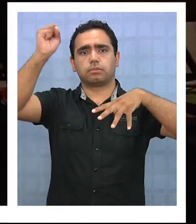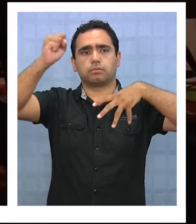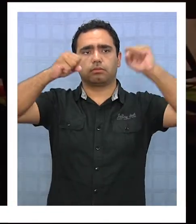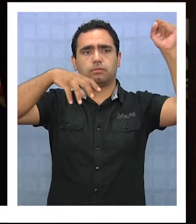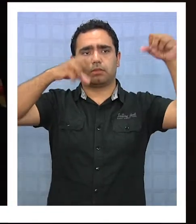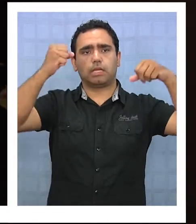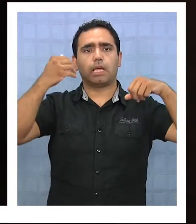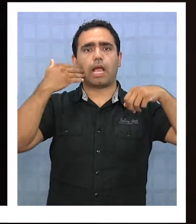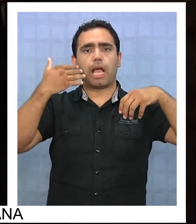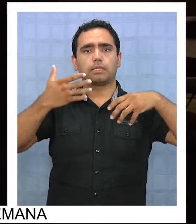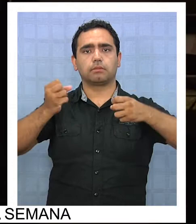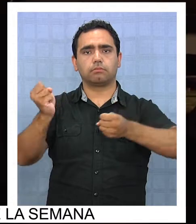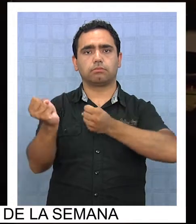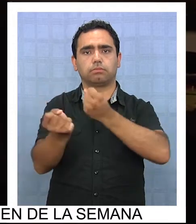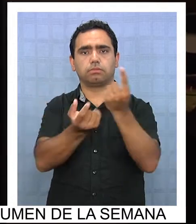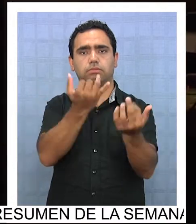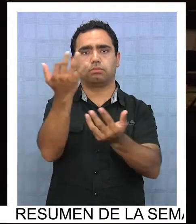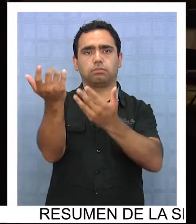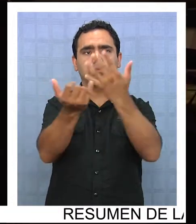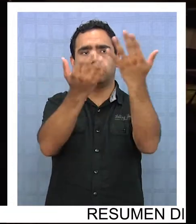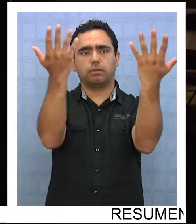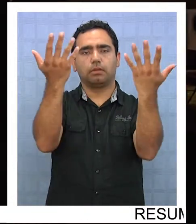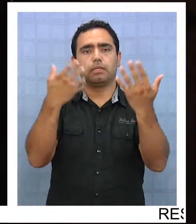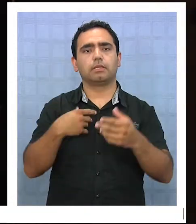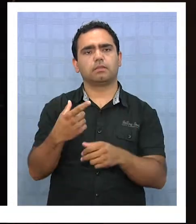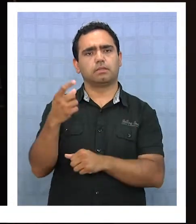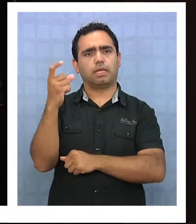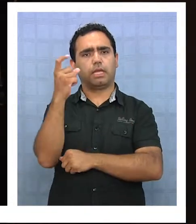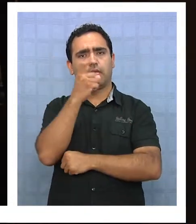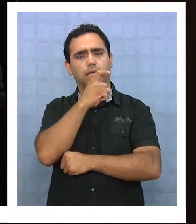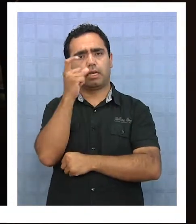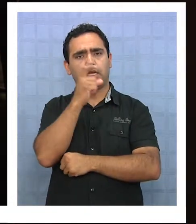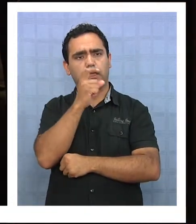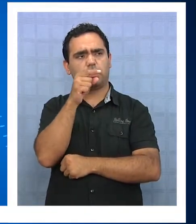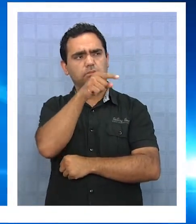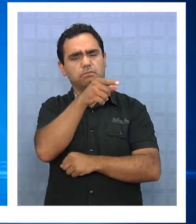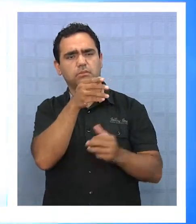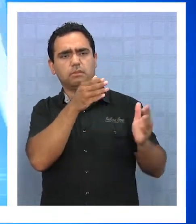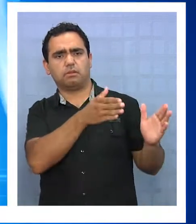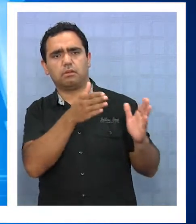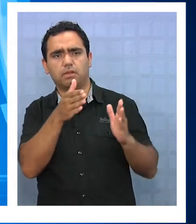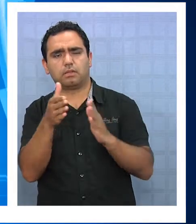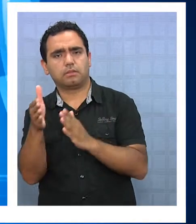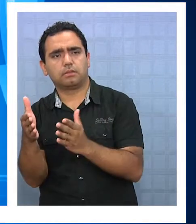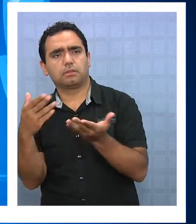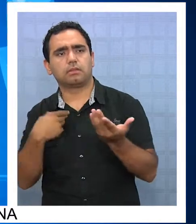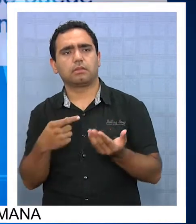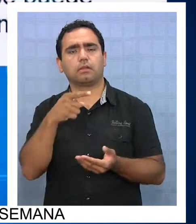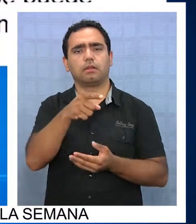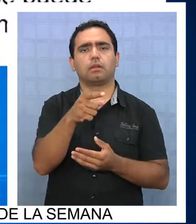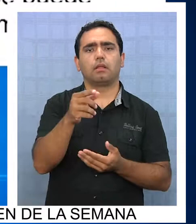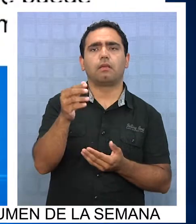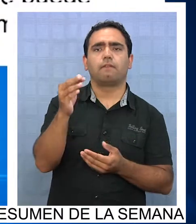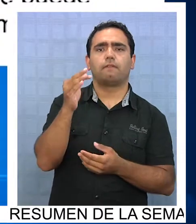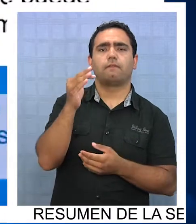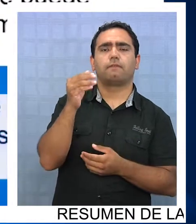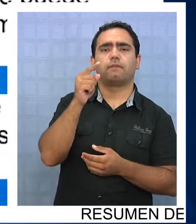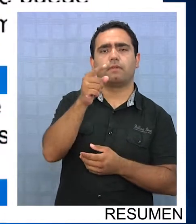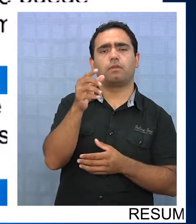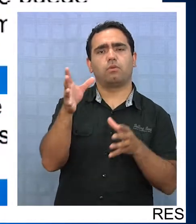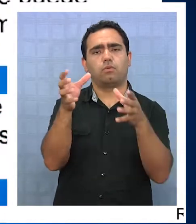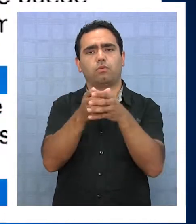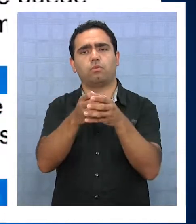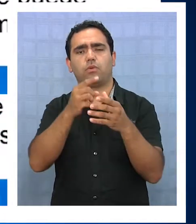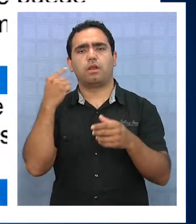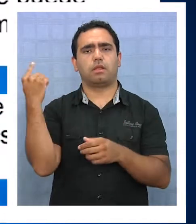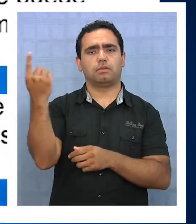casi se incendiara. Dentro de la ácida crítica dirigida a la organización, rematan indicando que la Federación Internacional de Deporte de Patín,